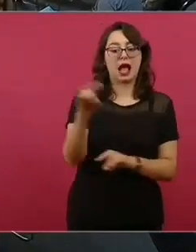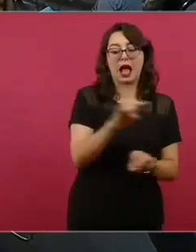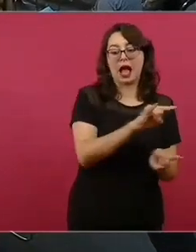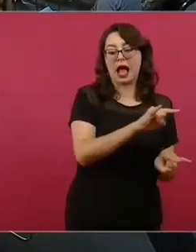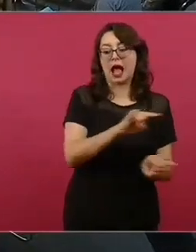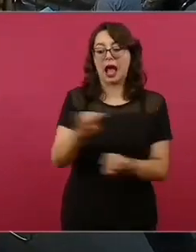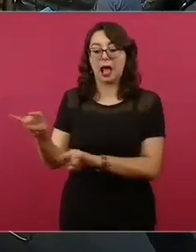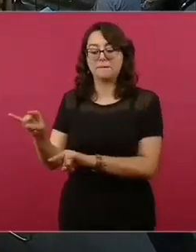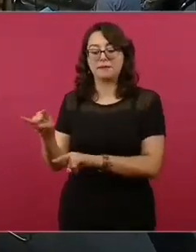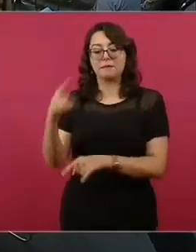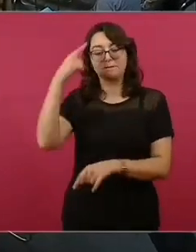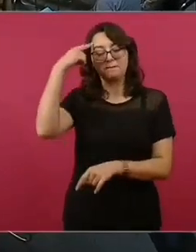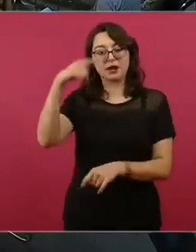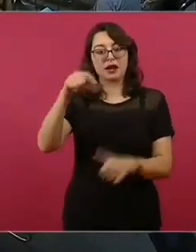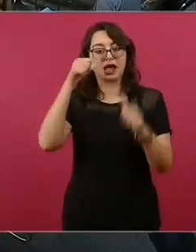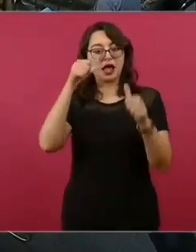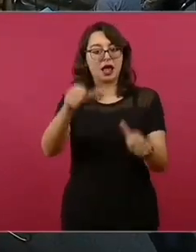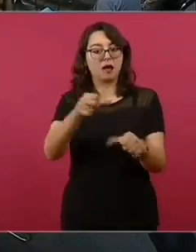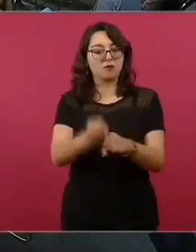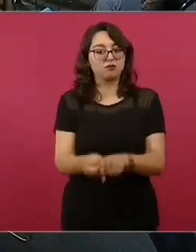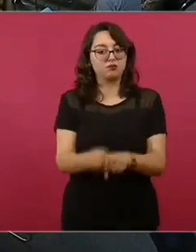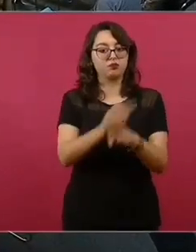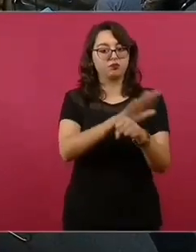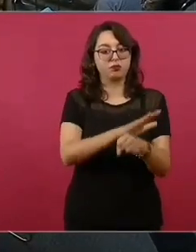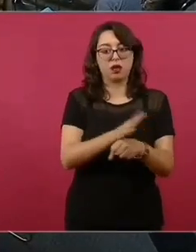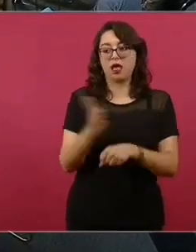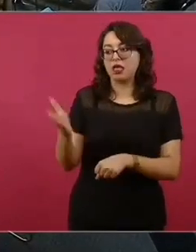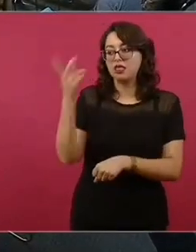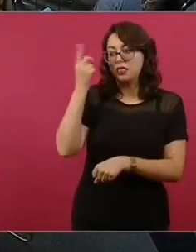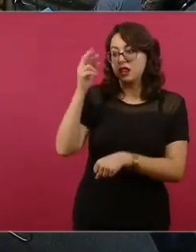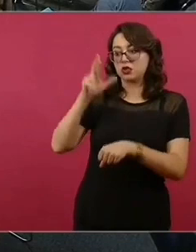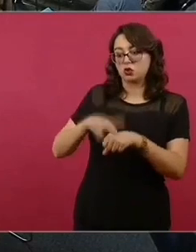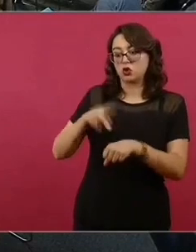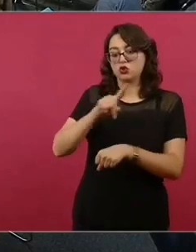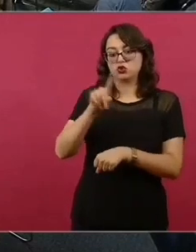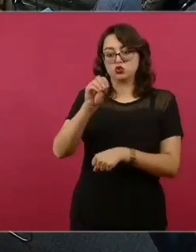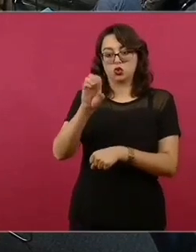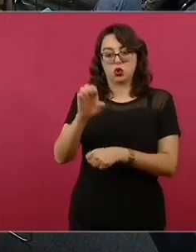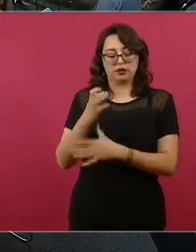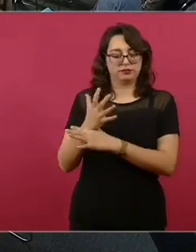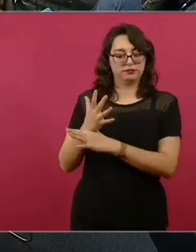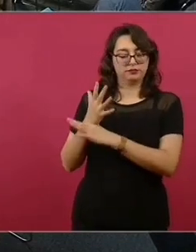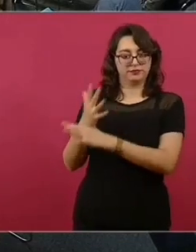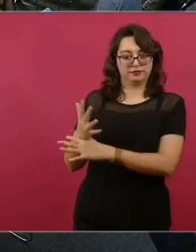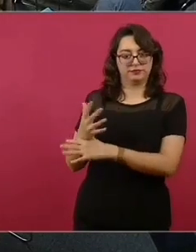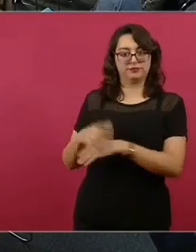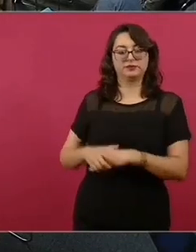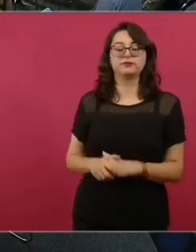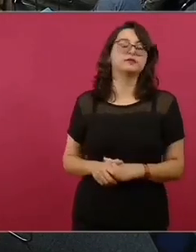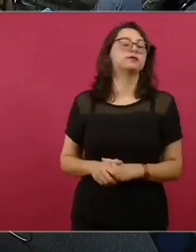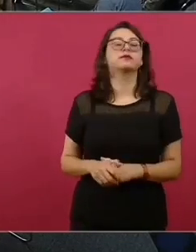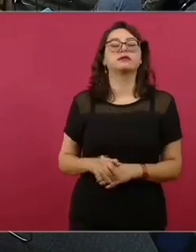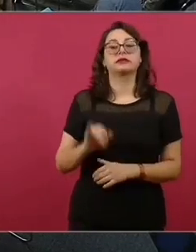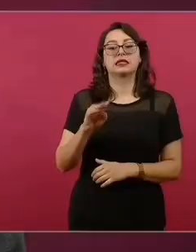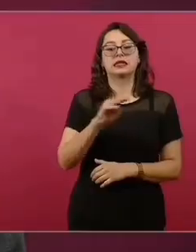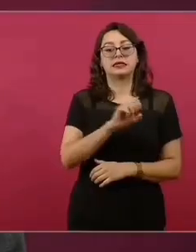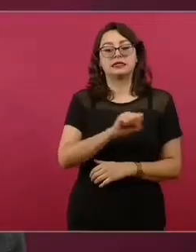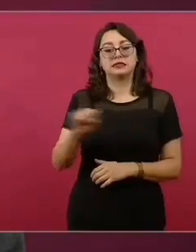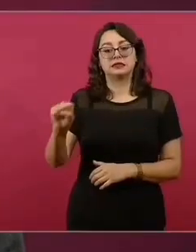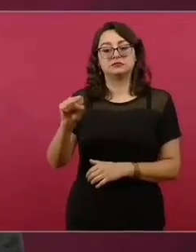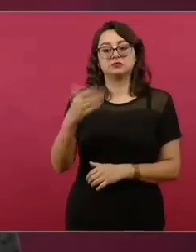la segunda ola. El Instituto Mexicano del Seguro Social, aquí está su director, es la institución con la mayor experiencia en esa